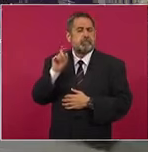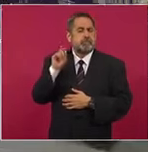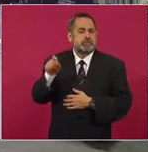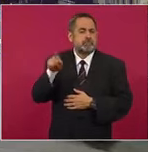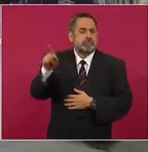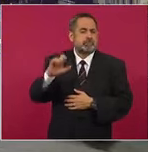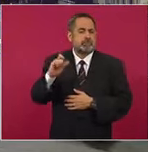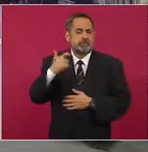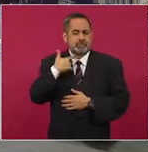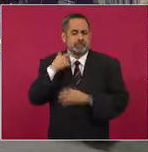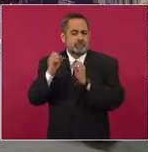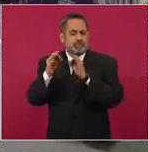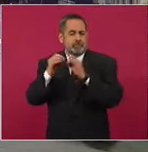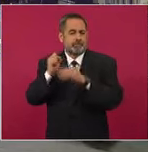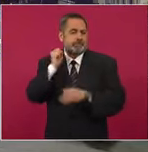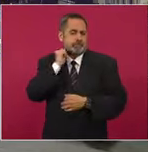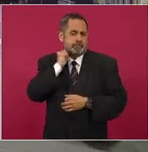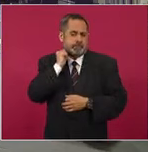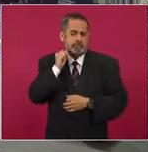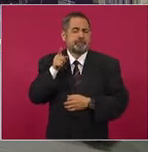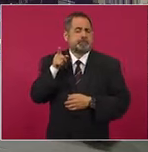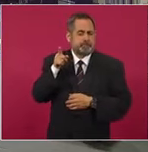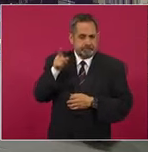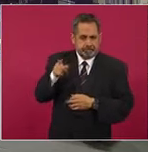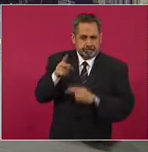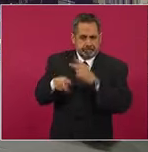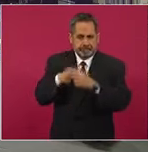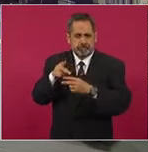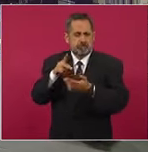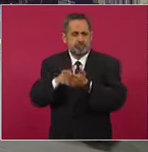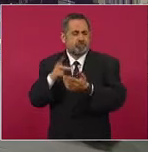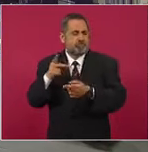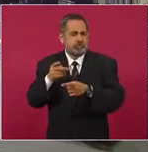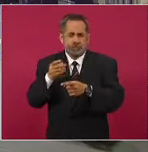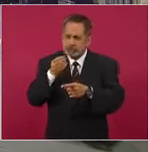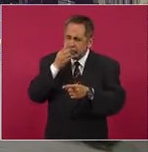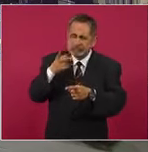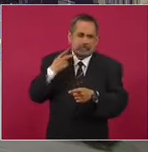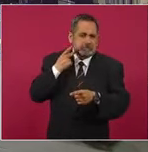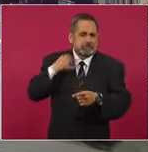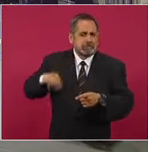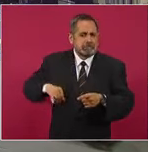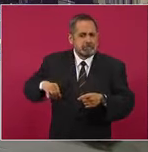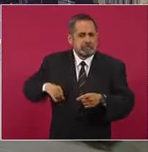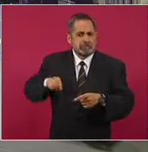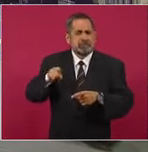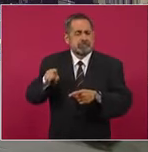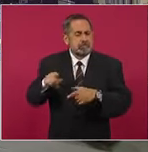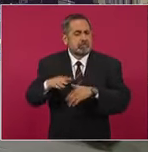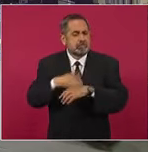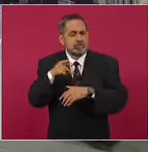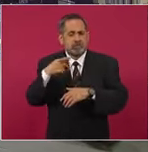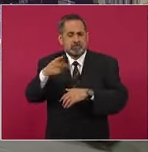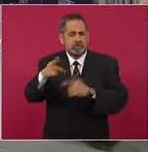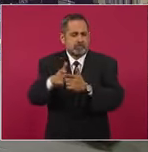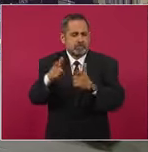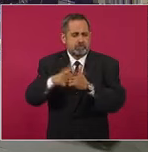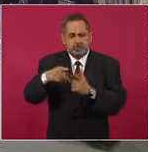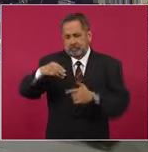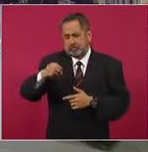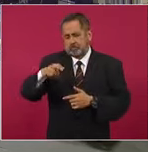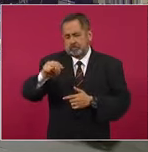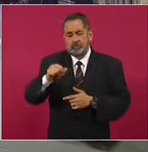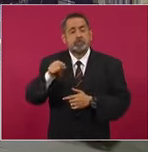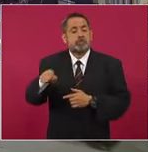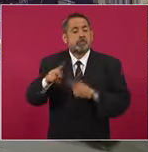Xicotenca se realizó un ejercicio político muy interesante, sobre todo por su partido. Ahí